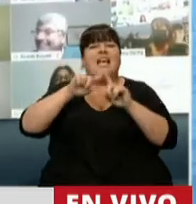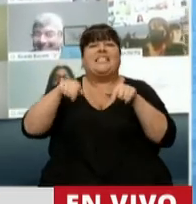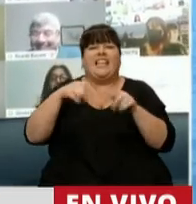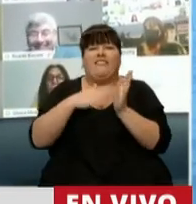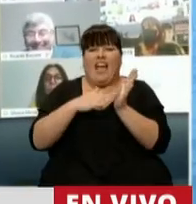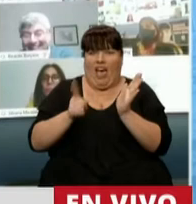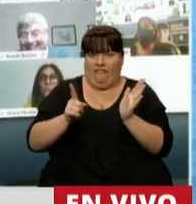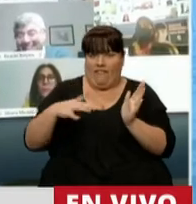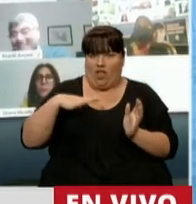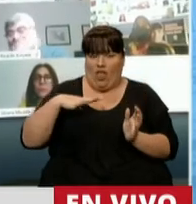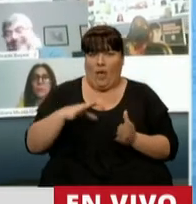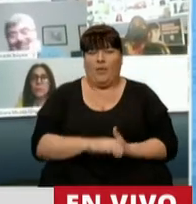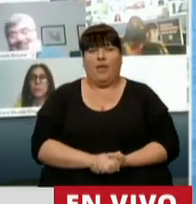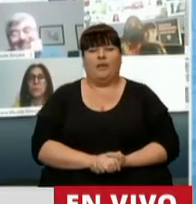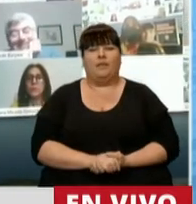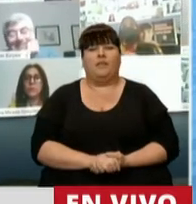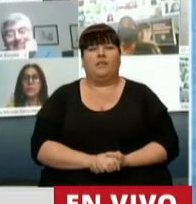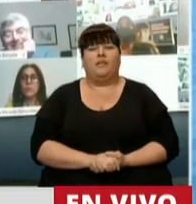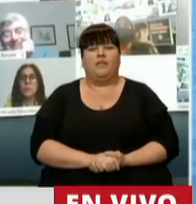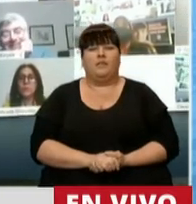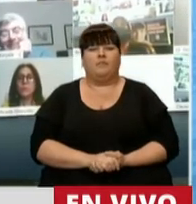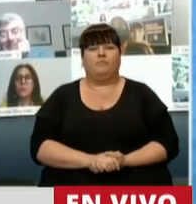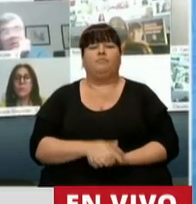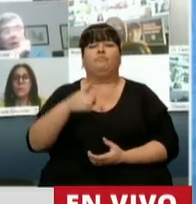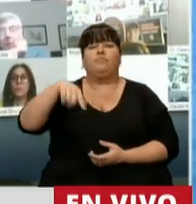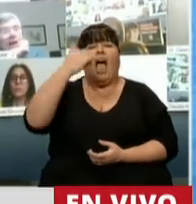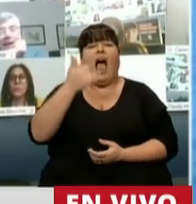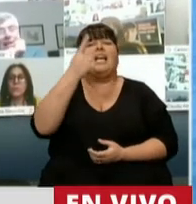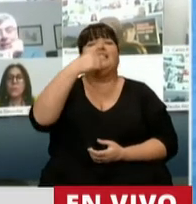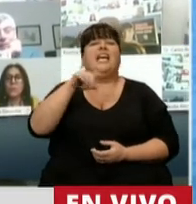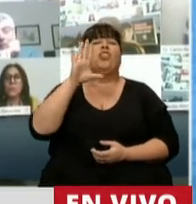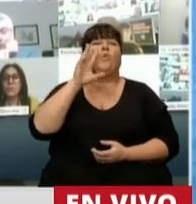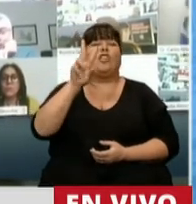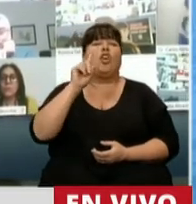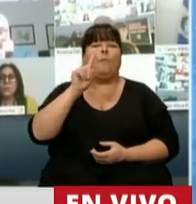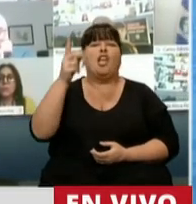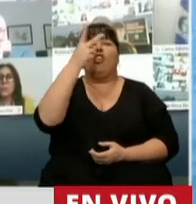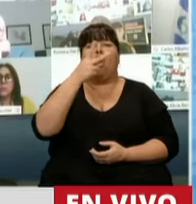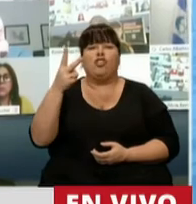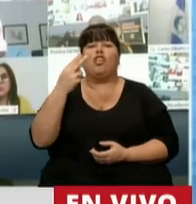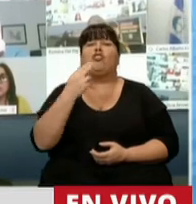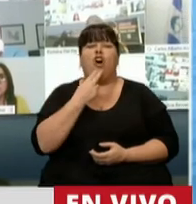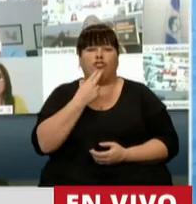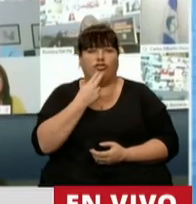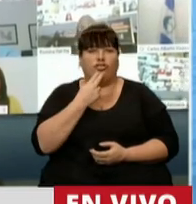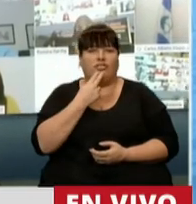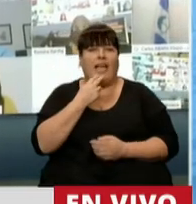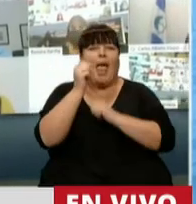vigente, que tiene entre ellos 152.211